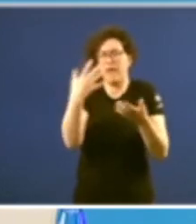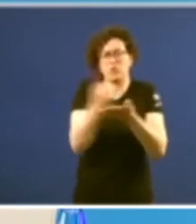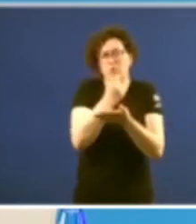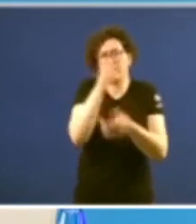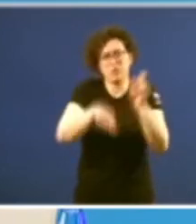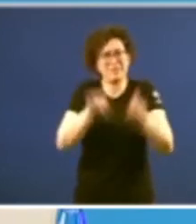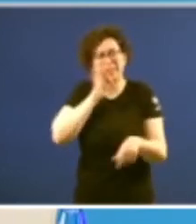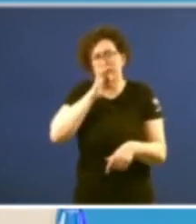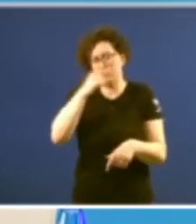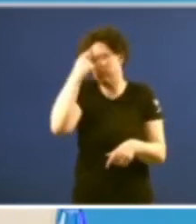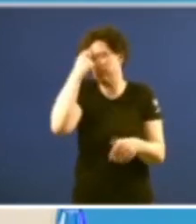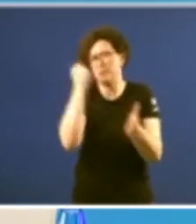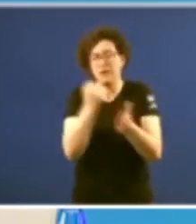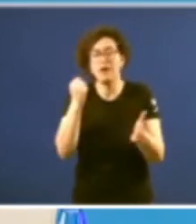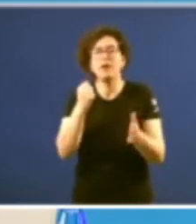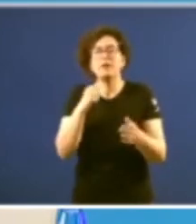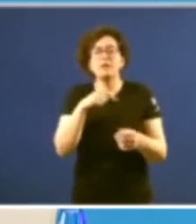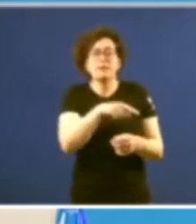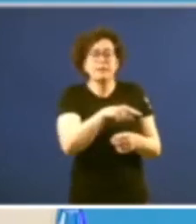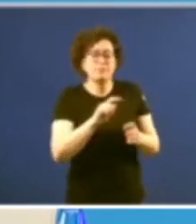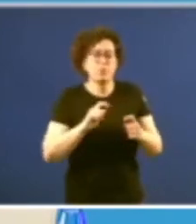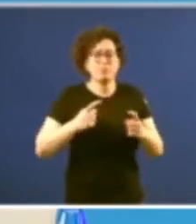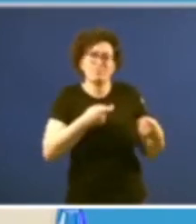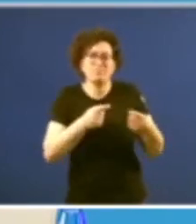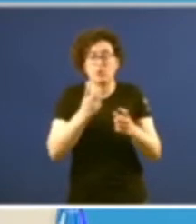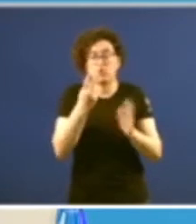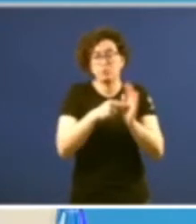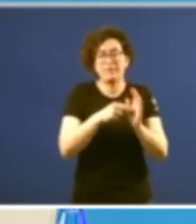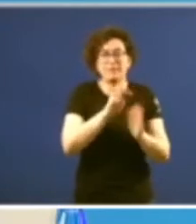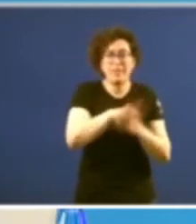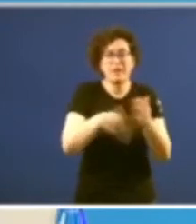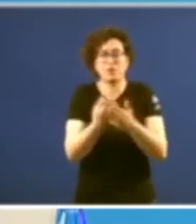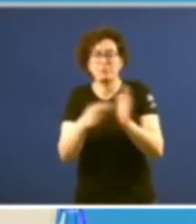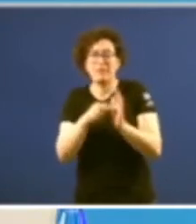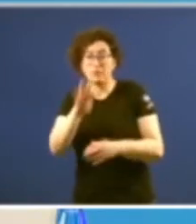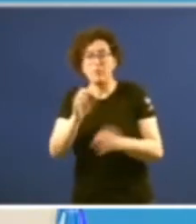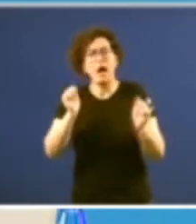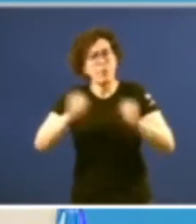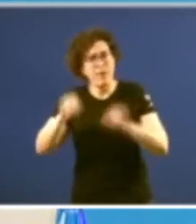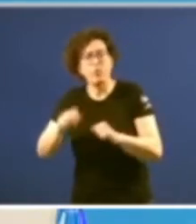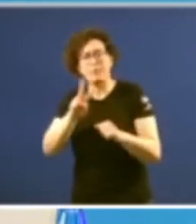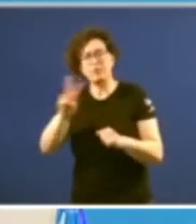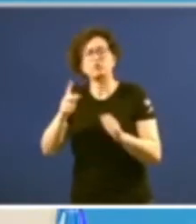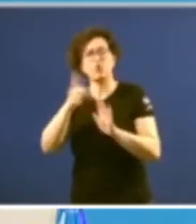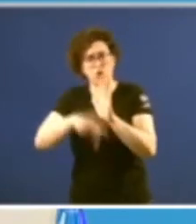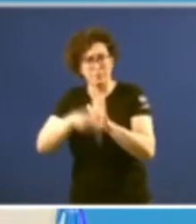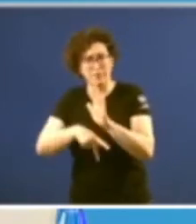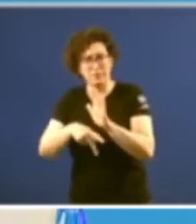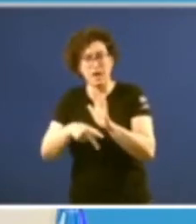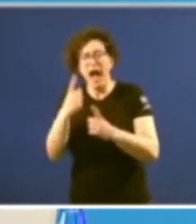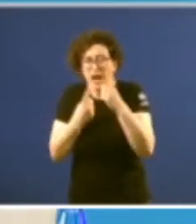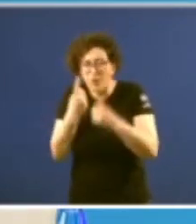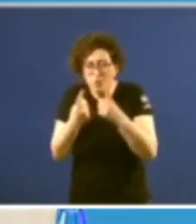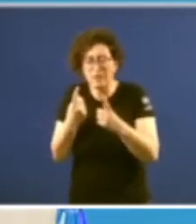gallegos se produce cierta efervescencia entre los años 2013 y 2014 se aprueban 22 normas entre ellas muchas que